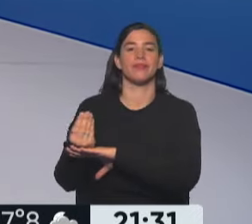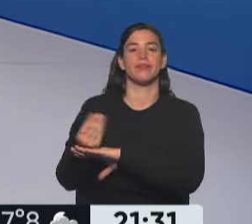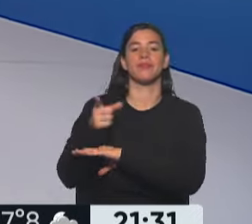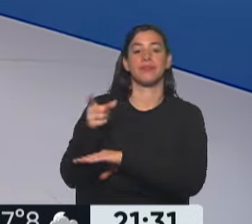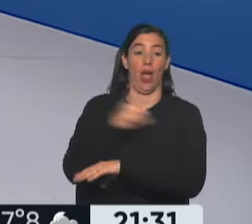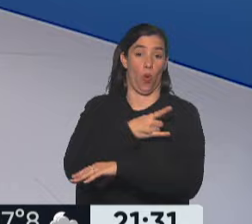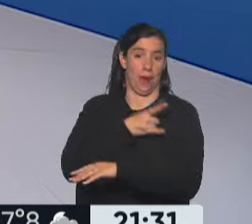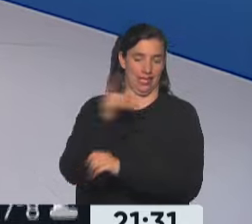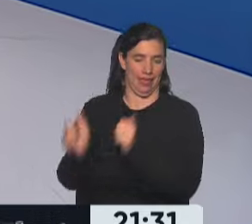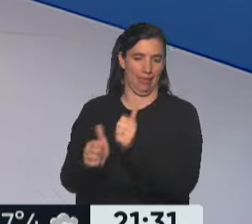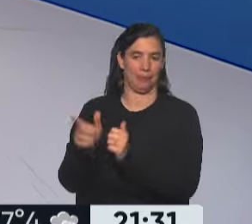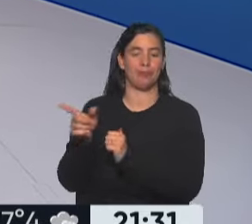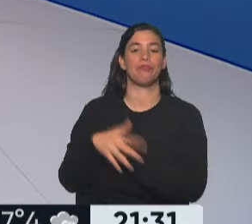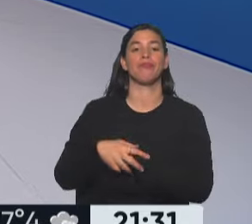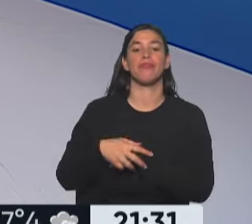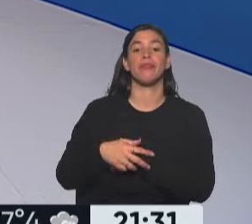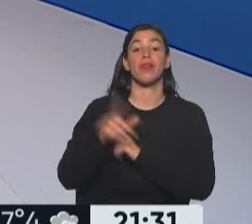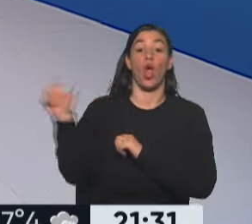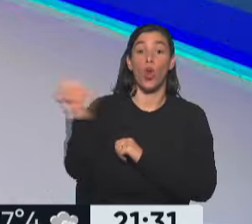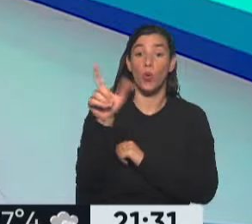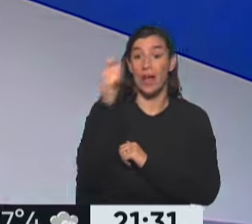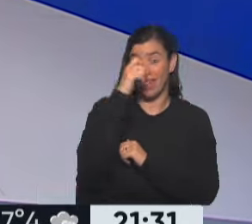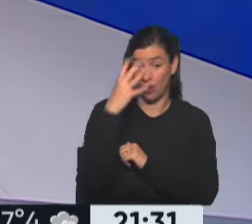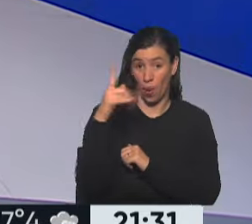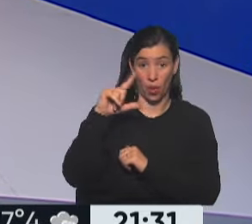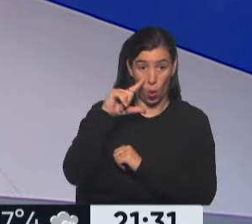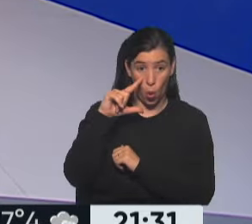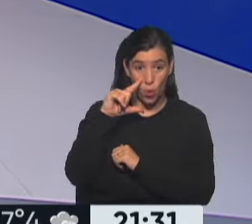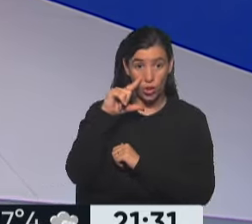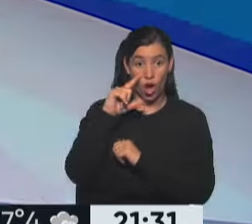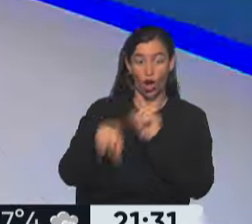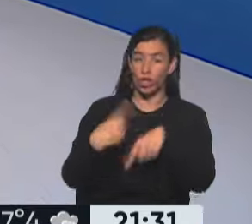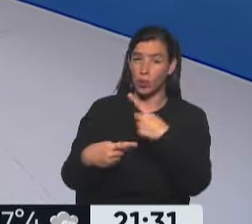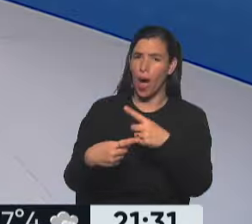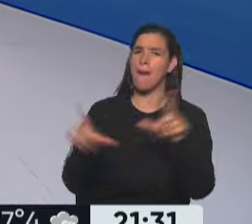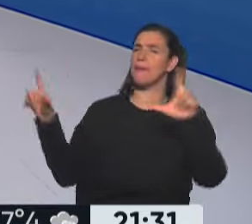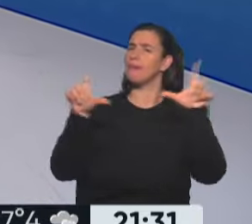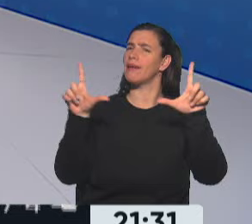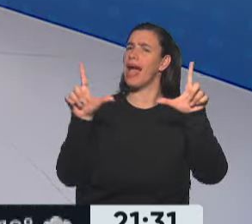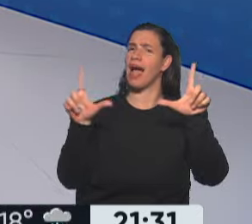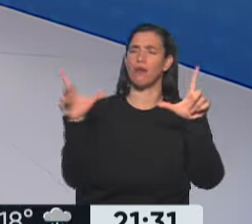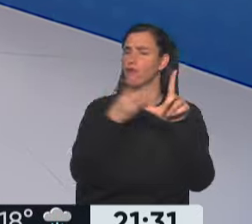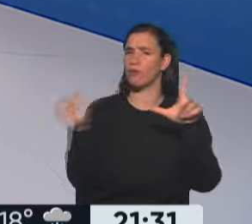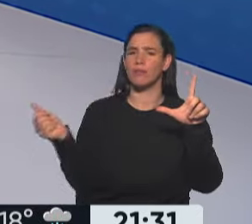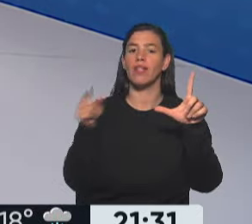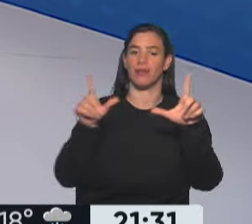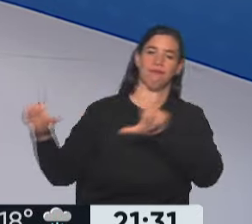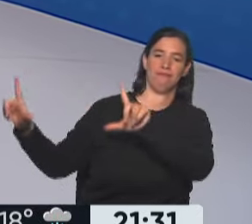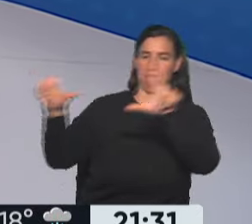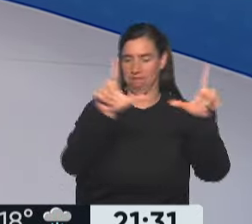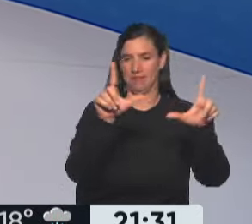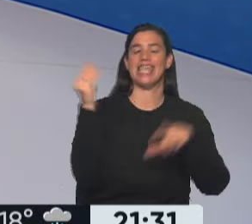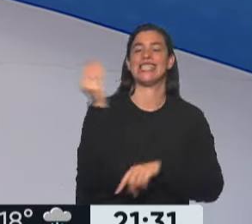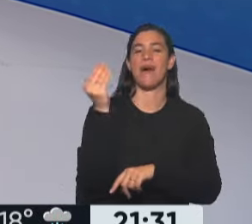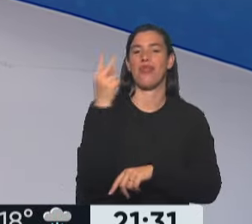perdón, el lunes 24 de junio. La reunión con empresarios en Praga, no, teníamos otra placa antes que corresponde al sábado, si bien 22 de junio,